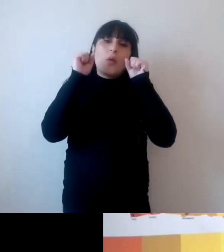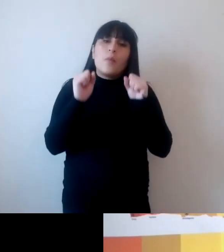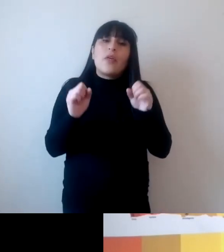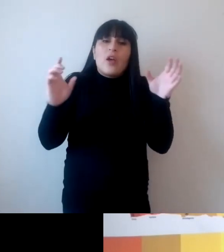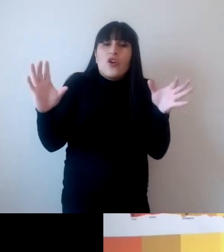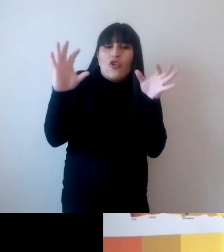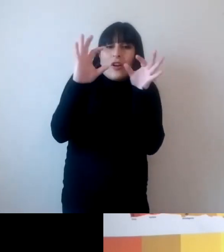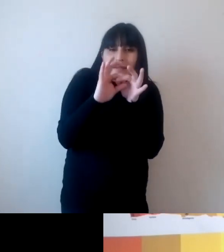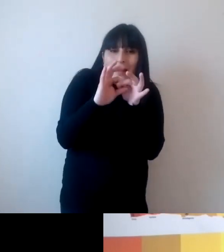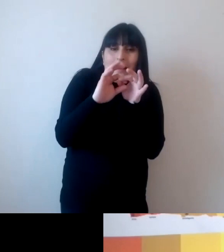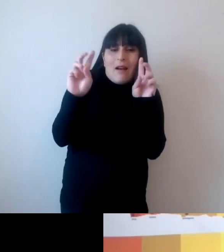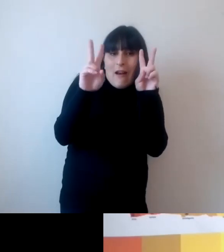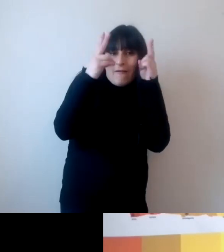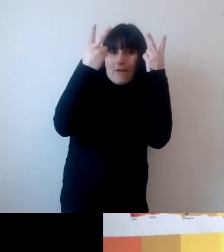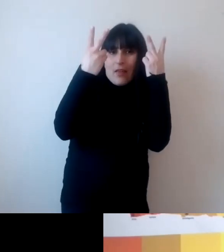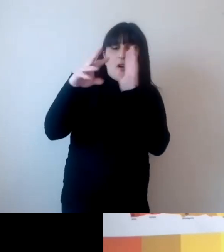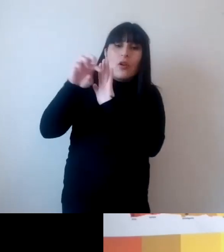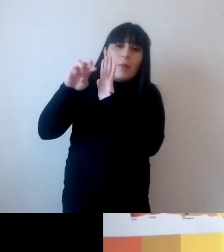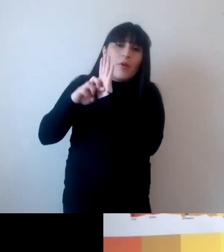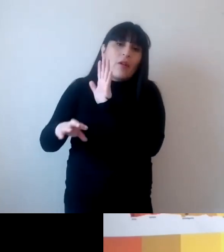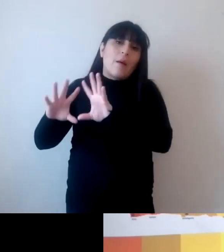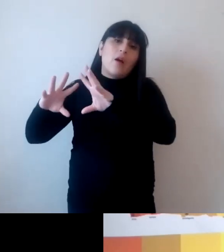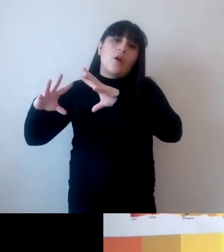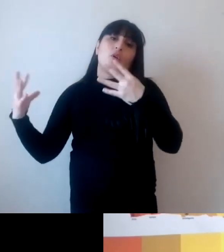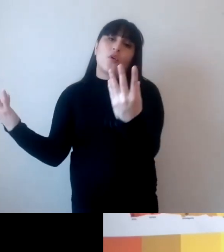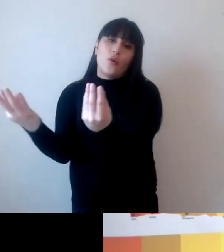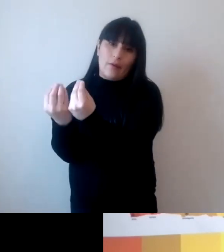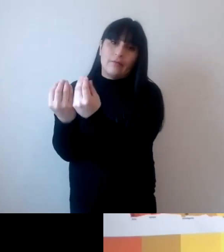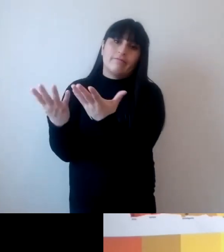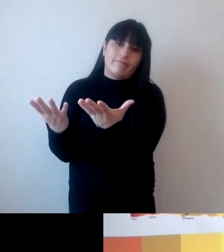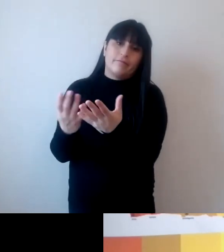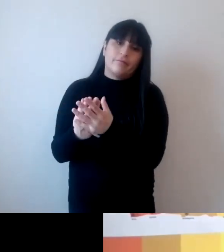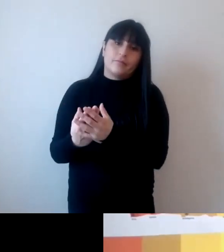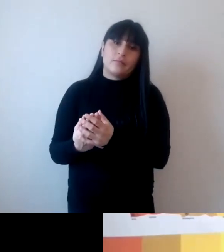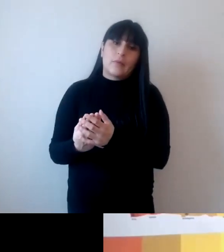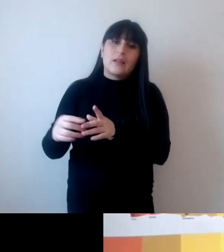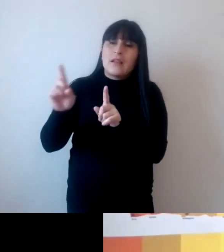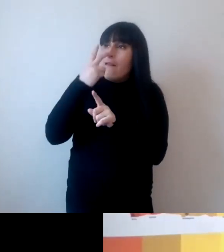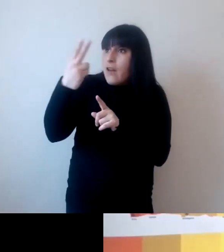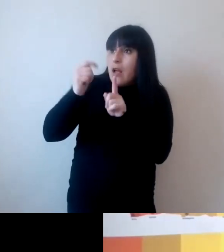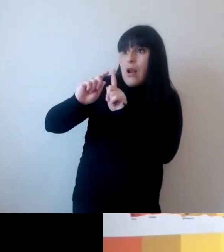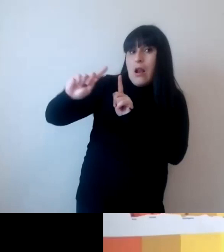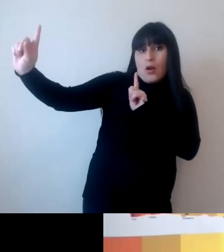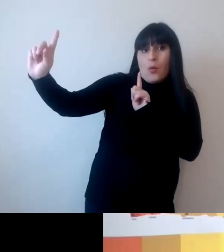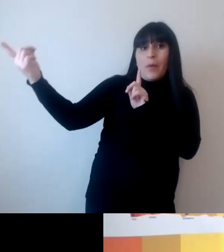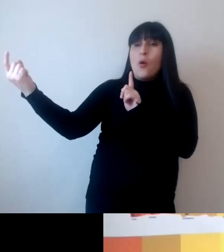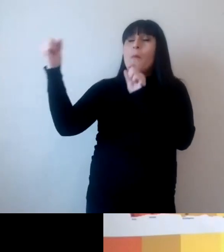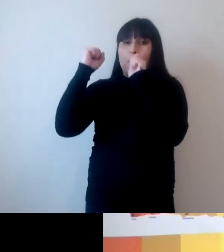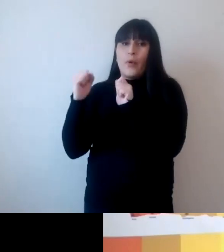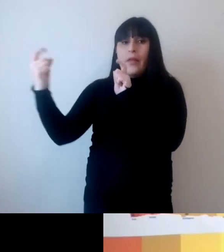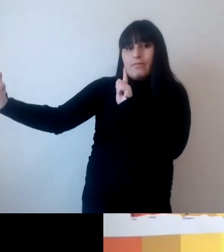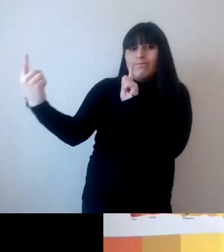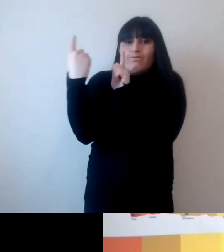vida cotidiana con el problema global que se ve lejano distante amenazante incluso hay cierto